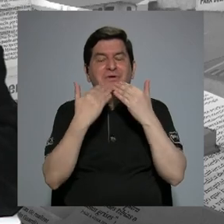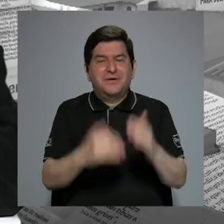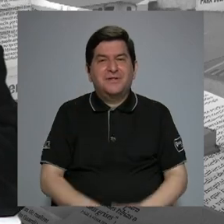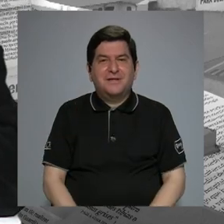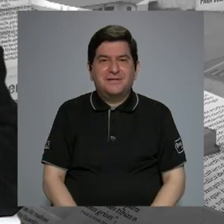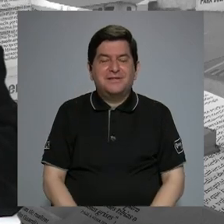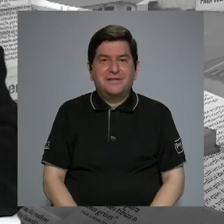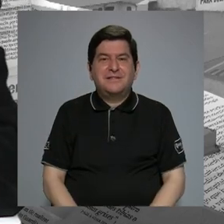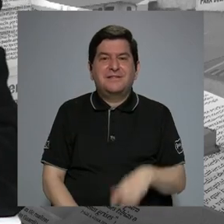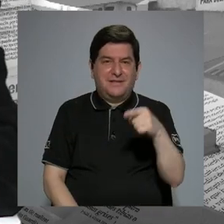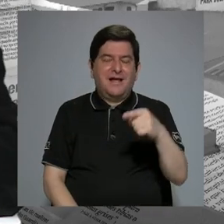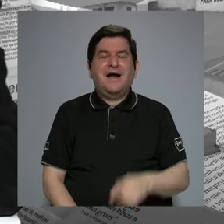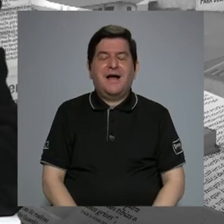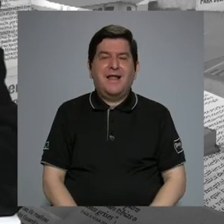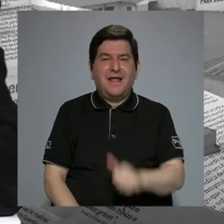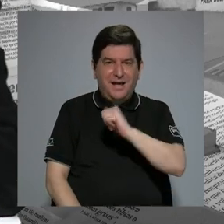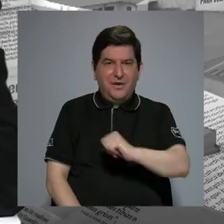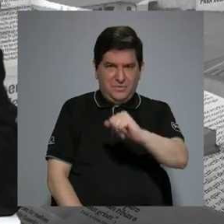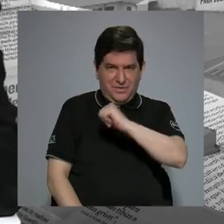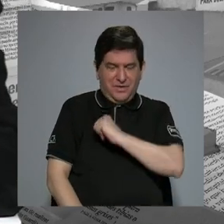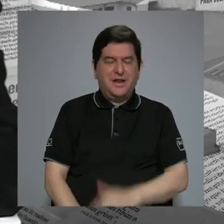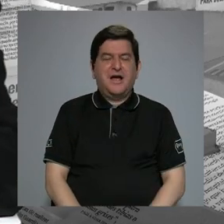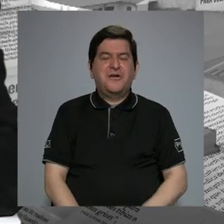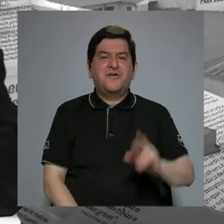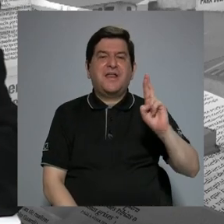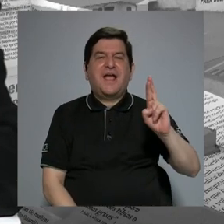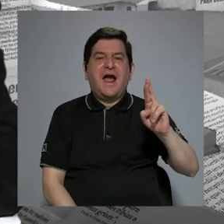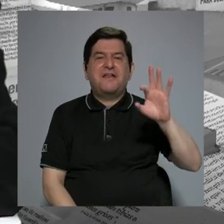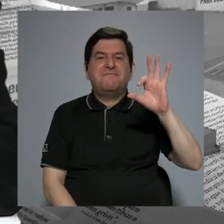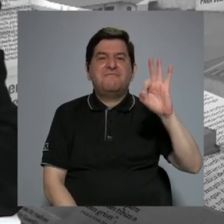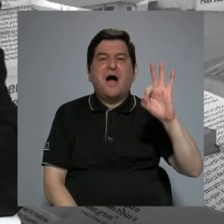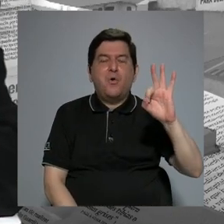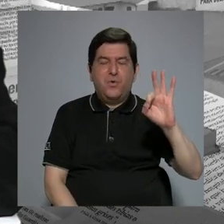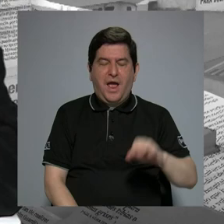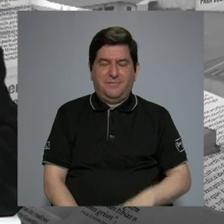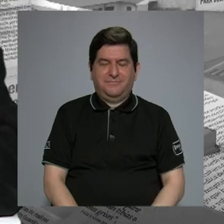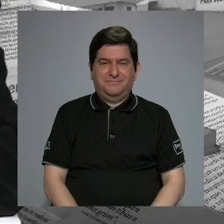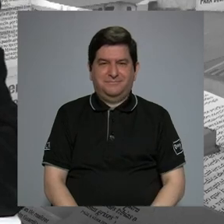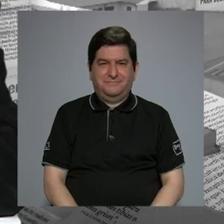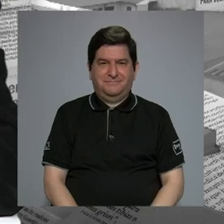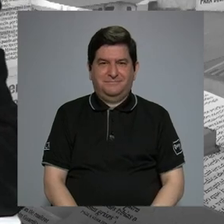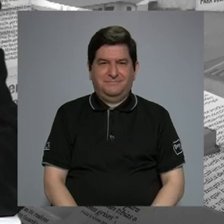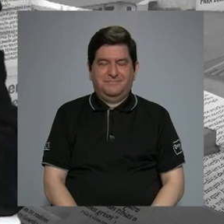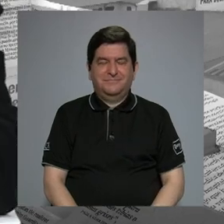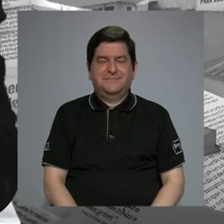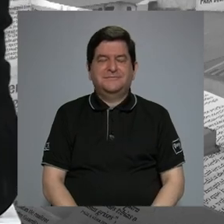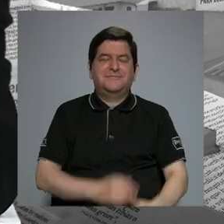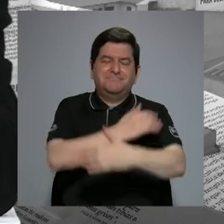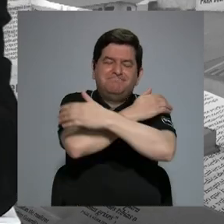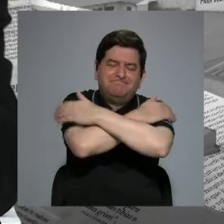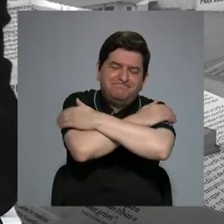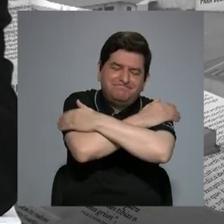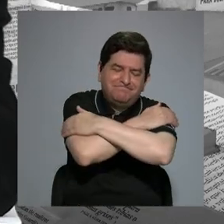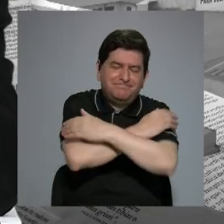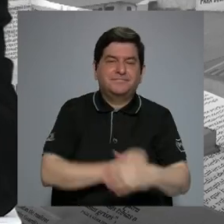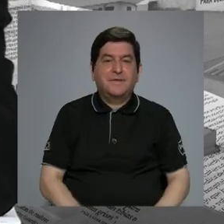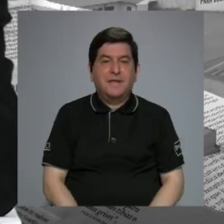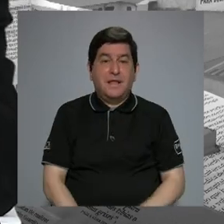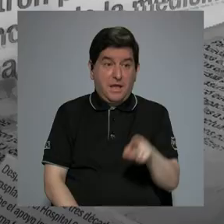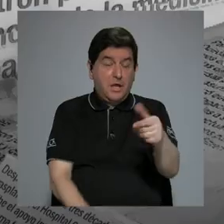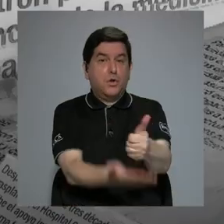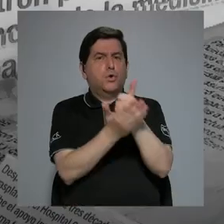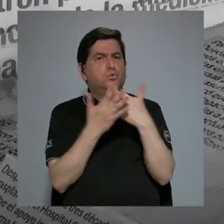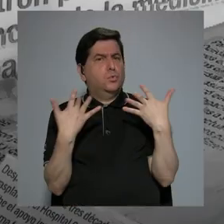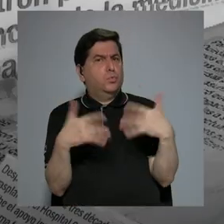Generalitat, a Ricardo Faura, Holmes, así que un abrazo fraternal, porque ellos nos